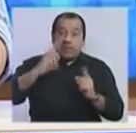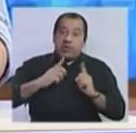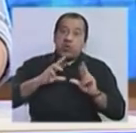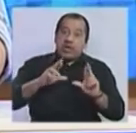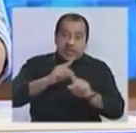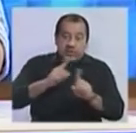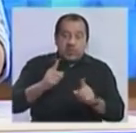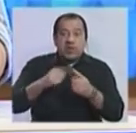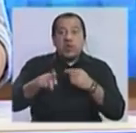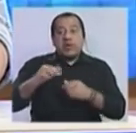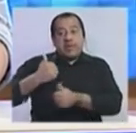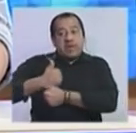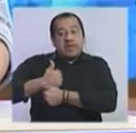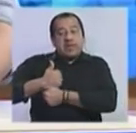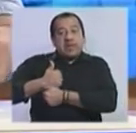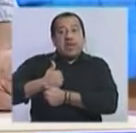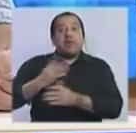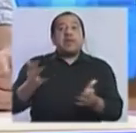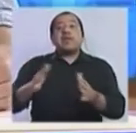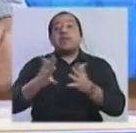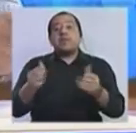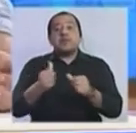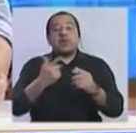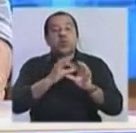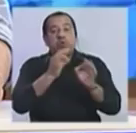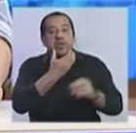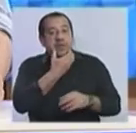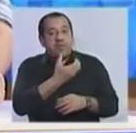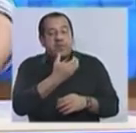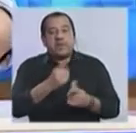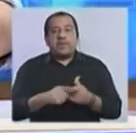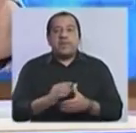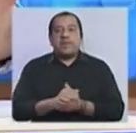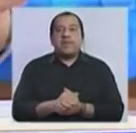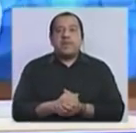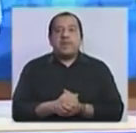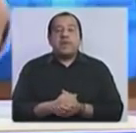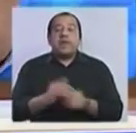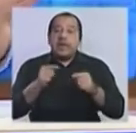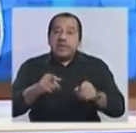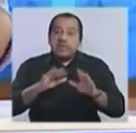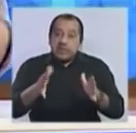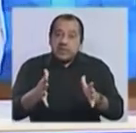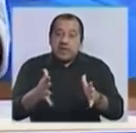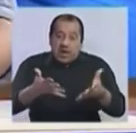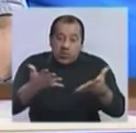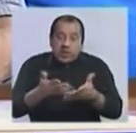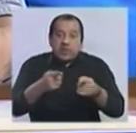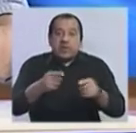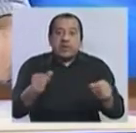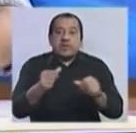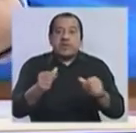de Manini o de representantes de Manini o de Talvi o de representantes de Talvi. Ese es el enfoque de